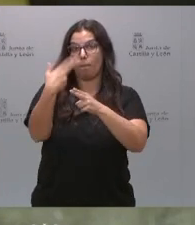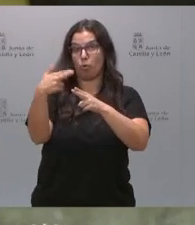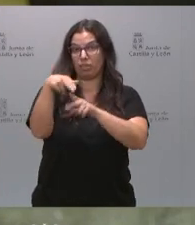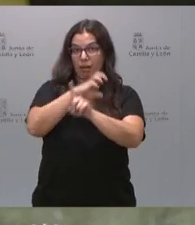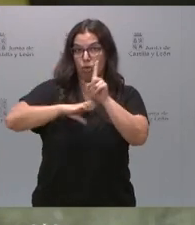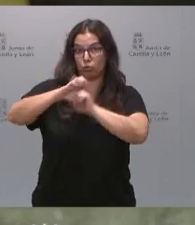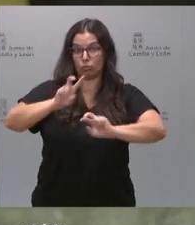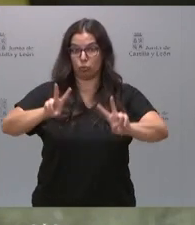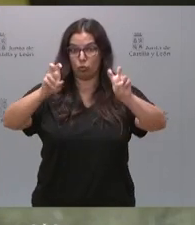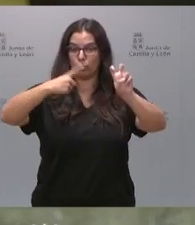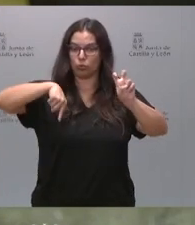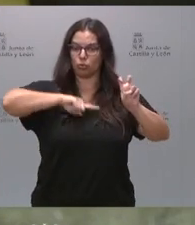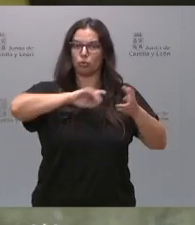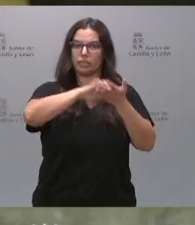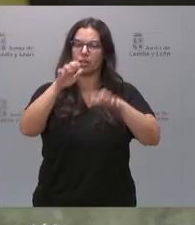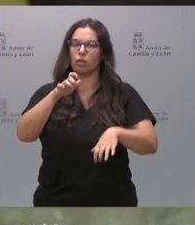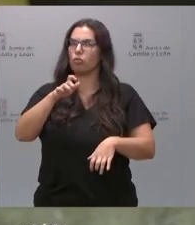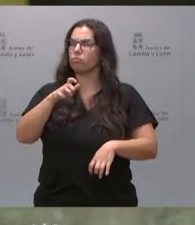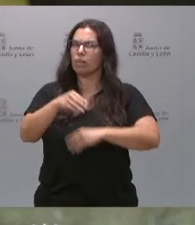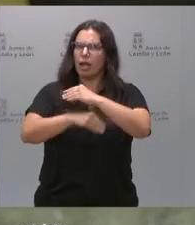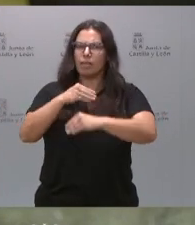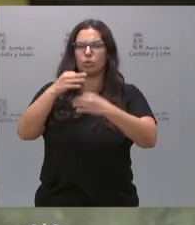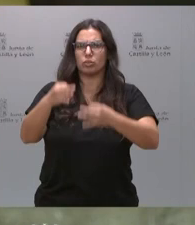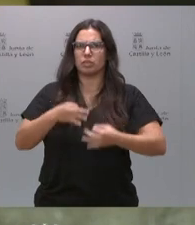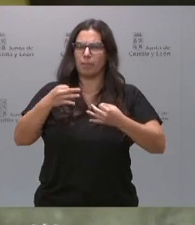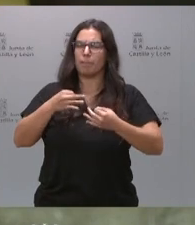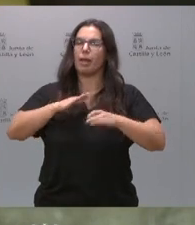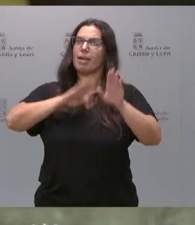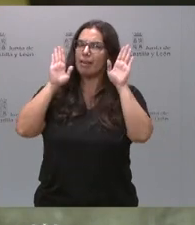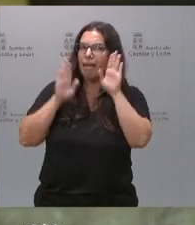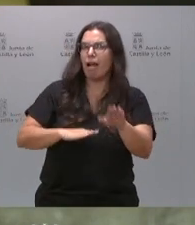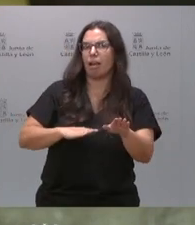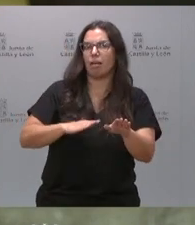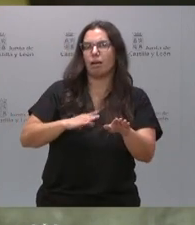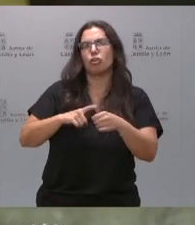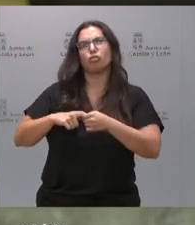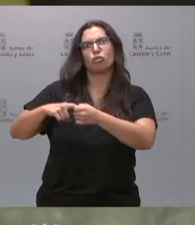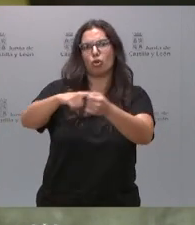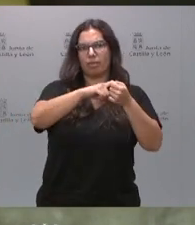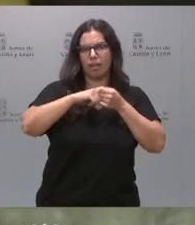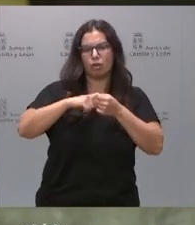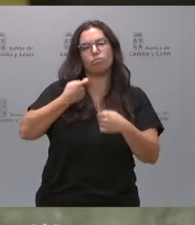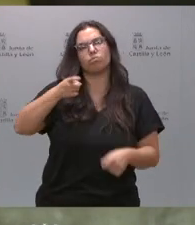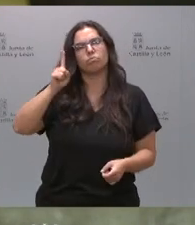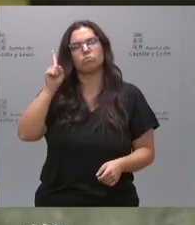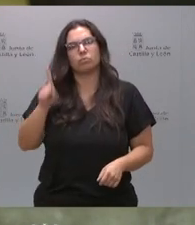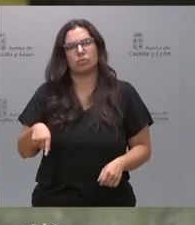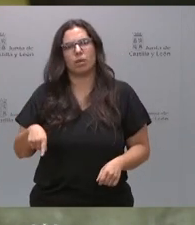desde Castilla y León vamos a ser, por un lado, leales y solidarios, pero